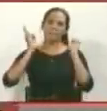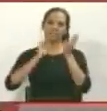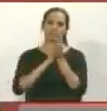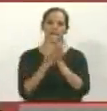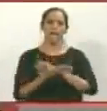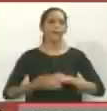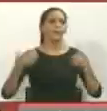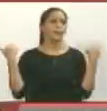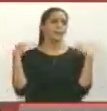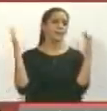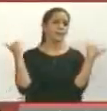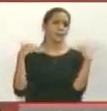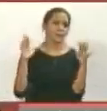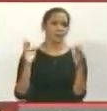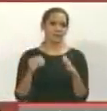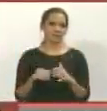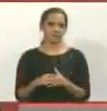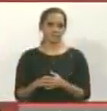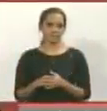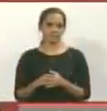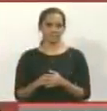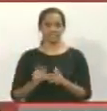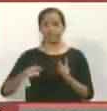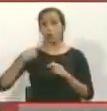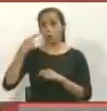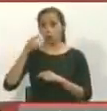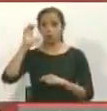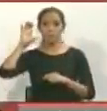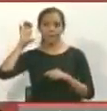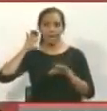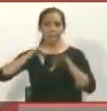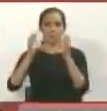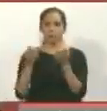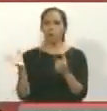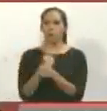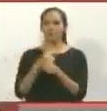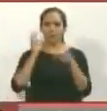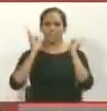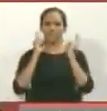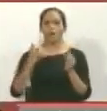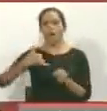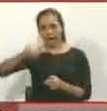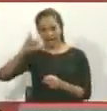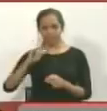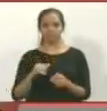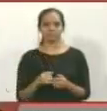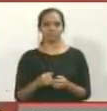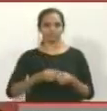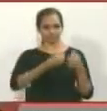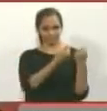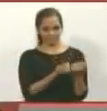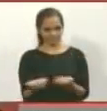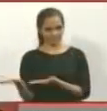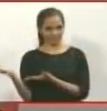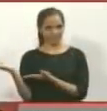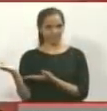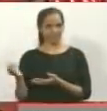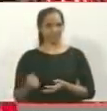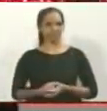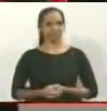hace tiempo. Eso es en otras partes del mundo que ellos consiguen unos pendejos. Arranca con la primera parte.